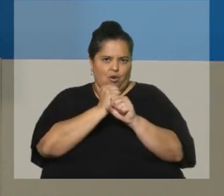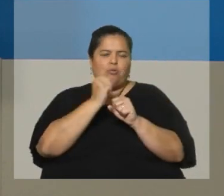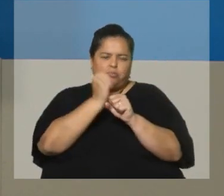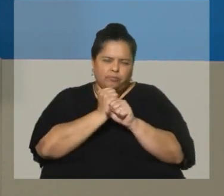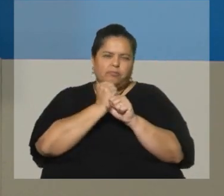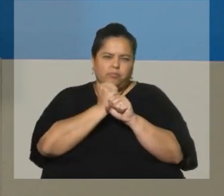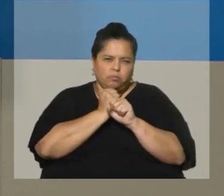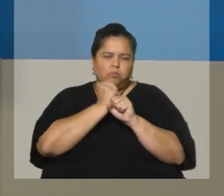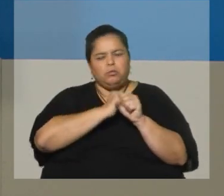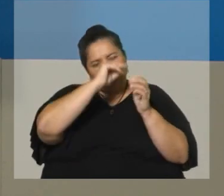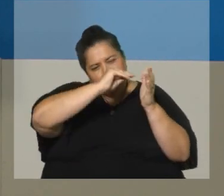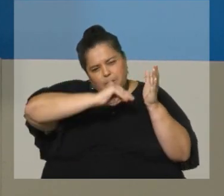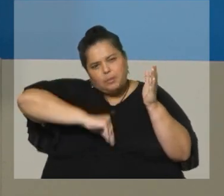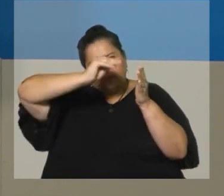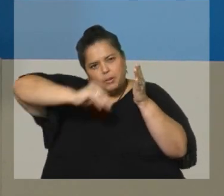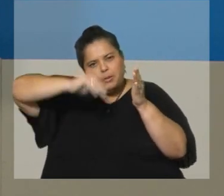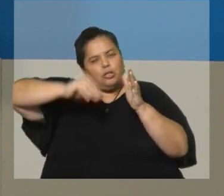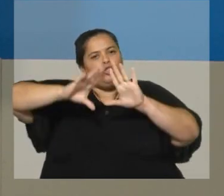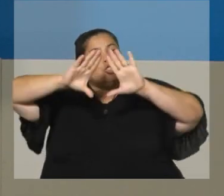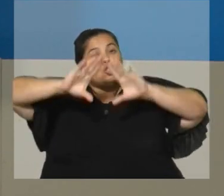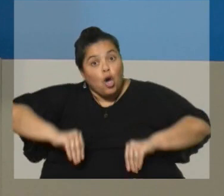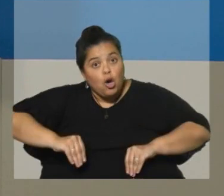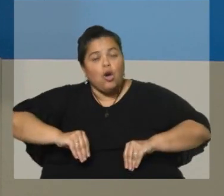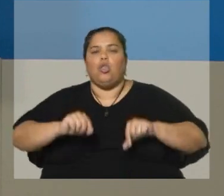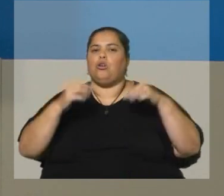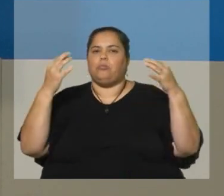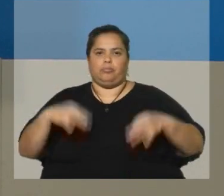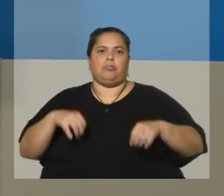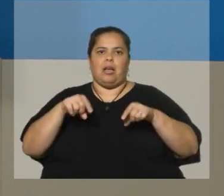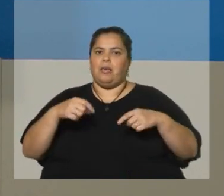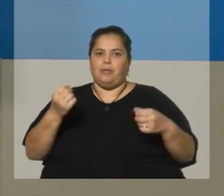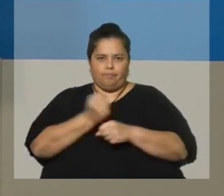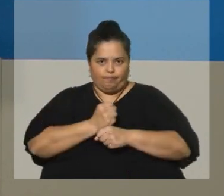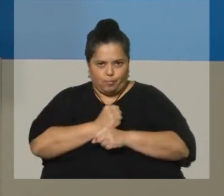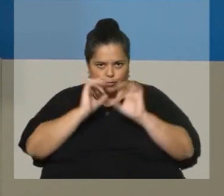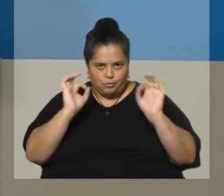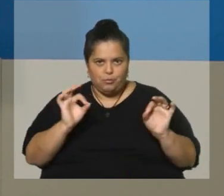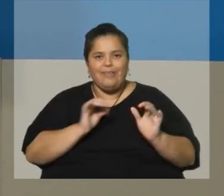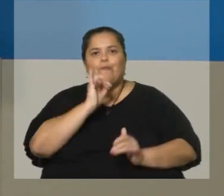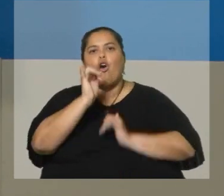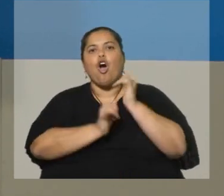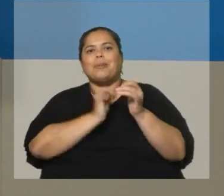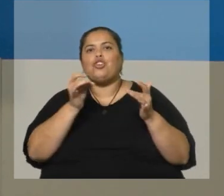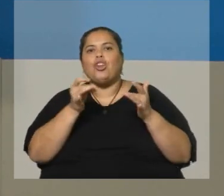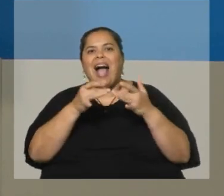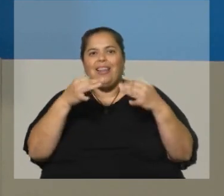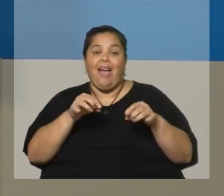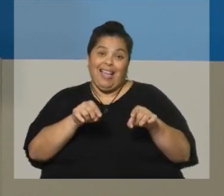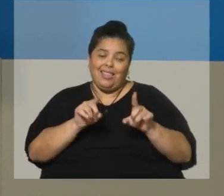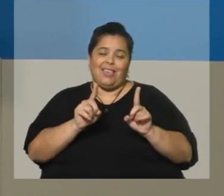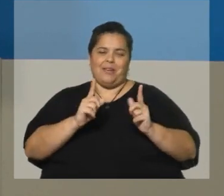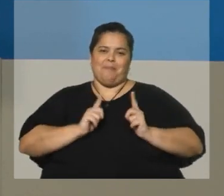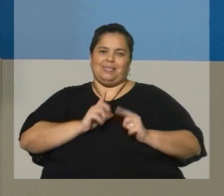preparemos una base de datos que haya sido consistenciada, validada y con información de calidad. Así que allí va a haber que tener un poquito más de